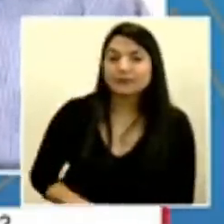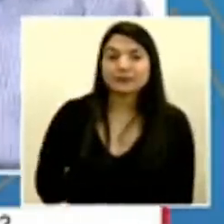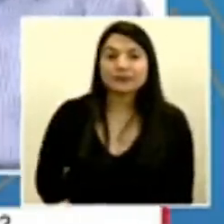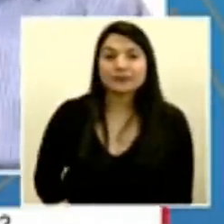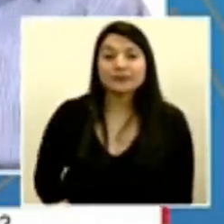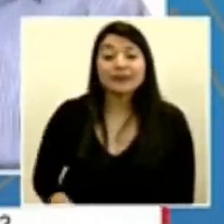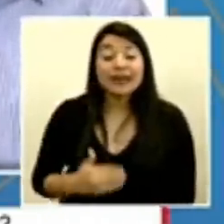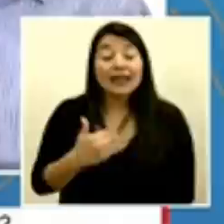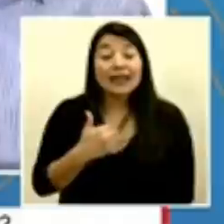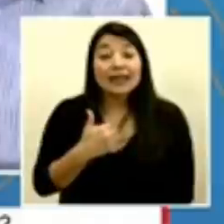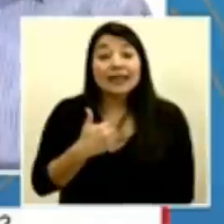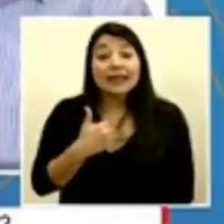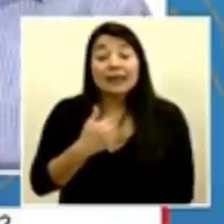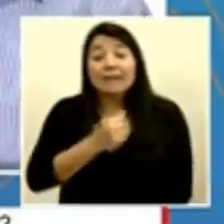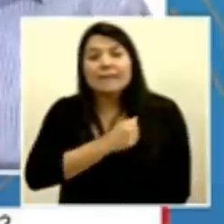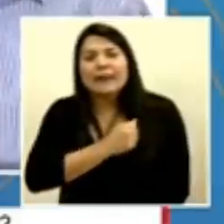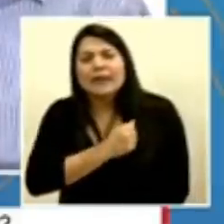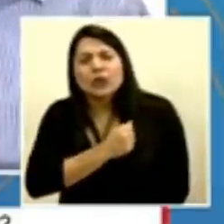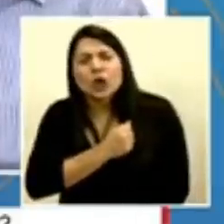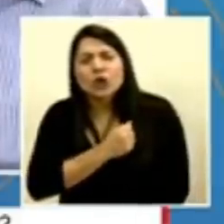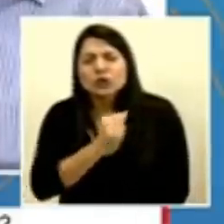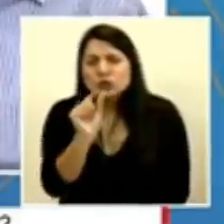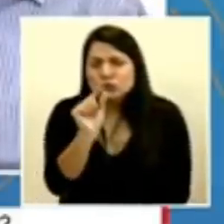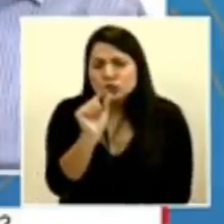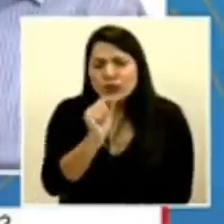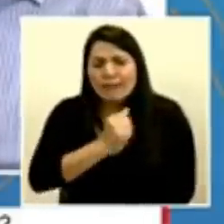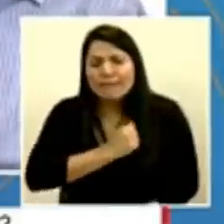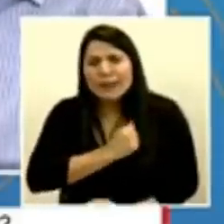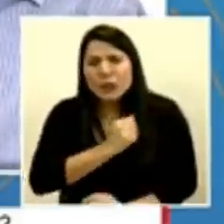diversos… Perdón, perdón un segundito, don Daniel.